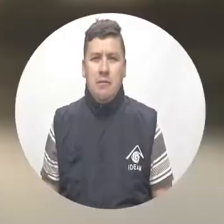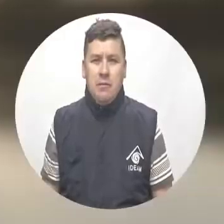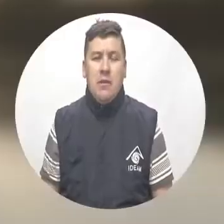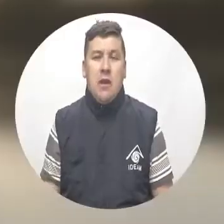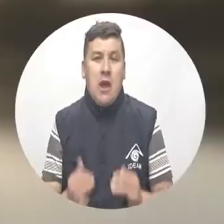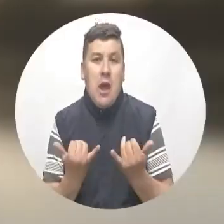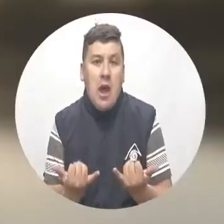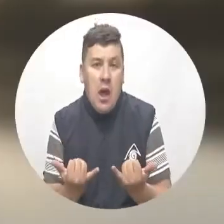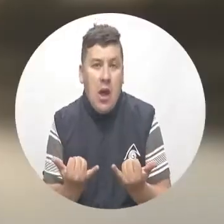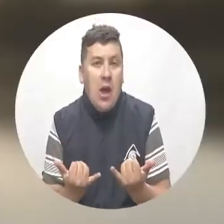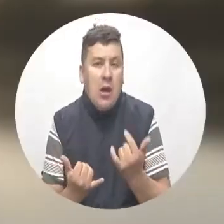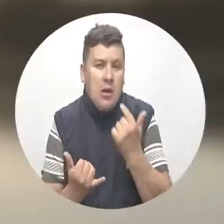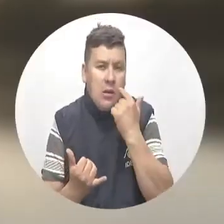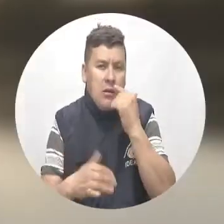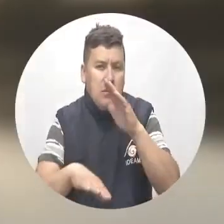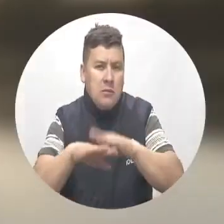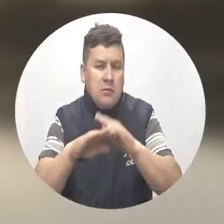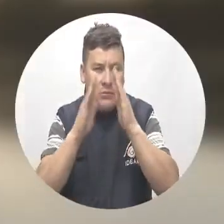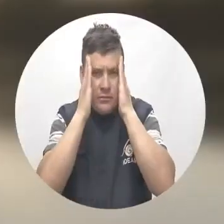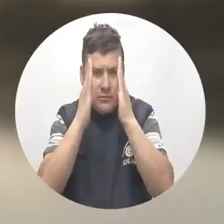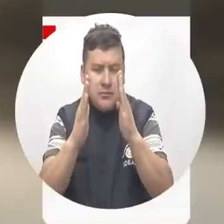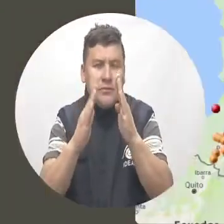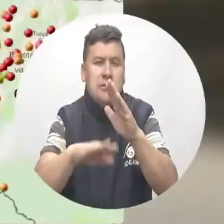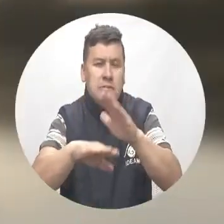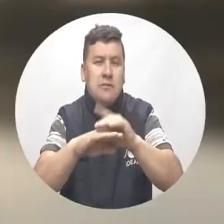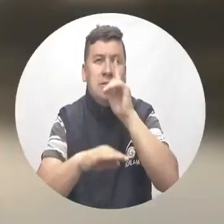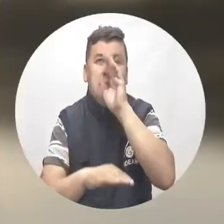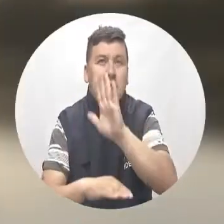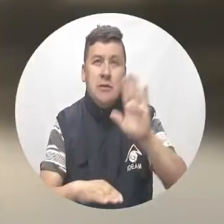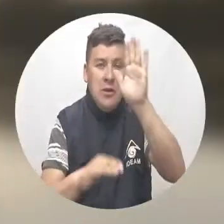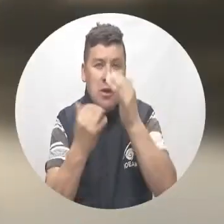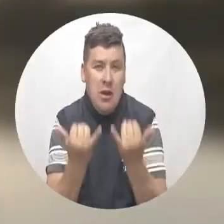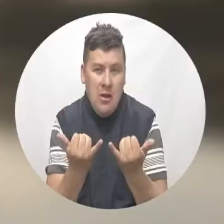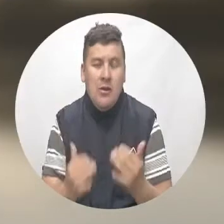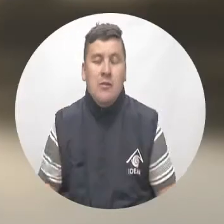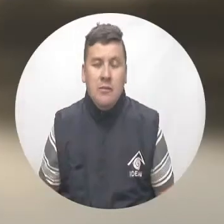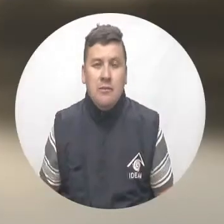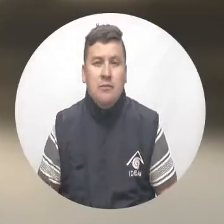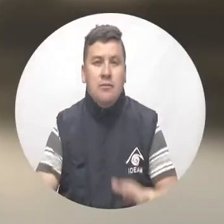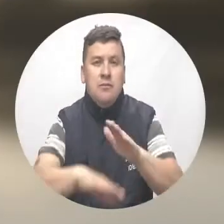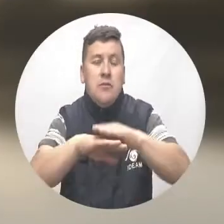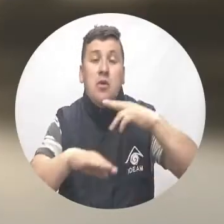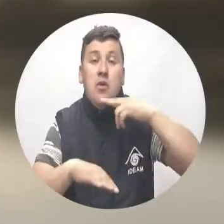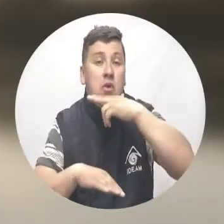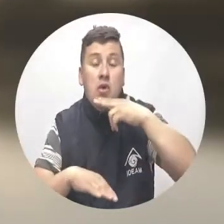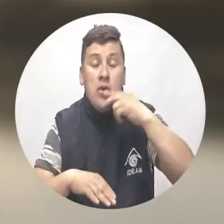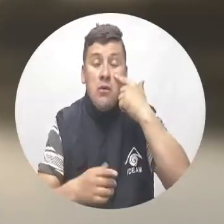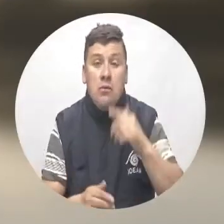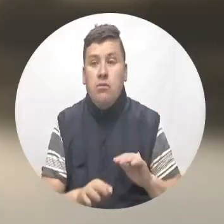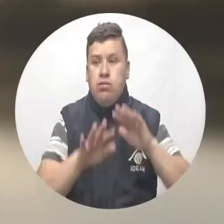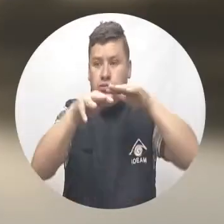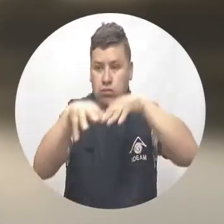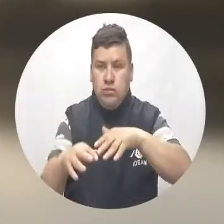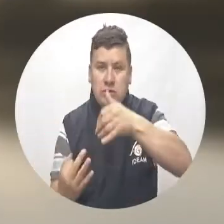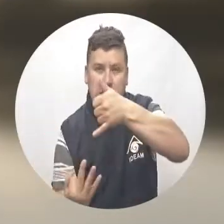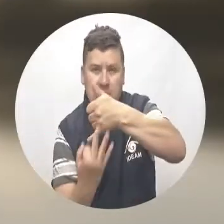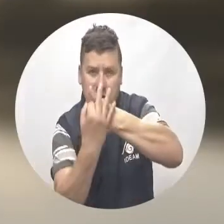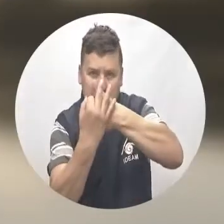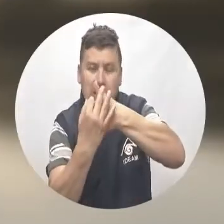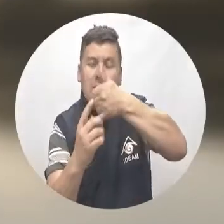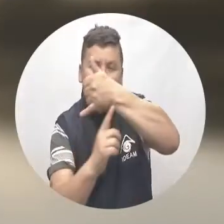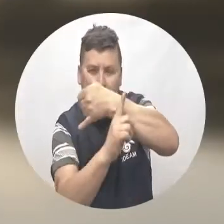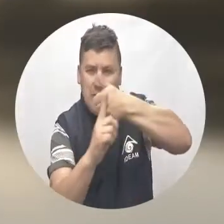Ahora, mucha atención a las principales alertas para hoy a nivel nacional. Alerta roja por crecientes en la zona andina, en el